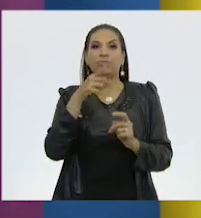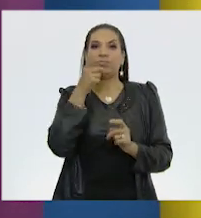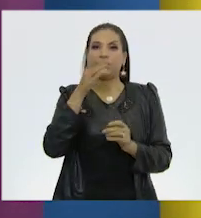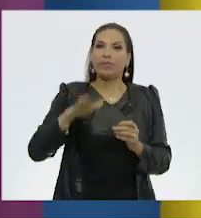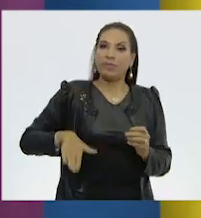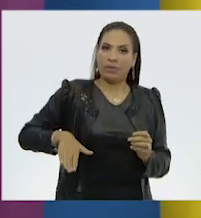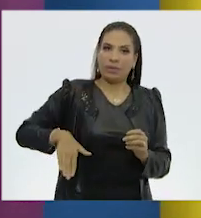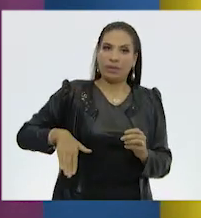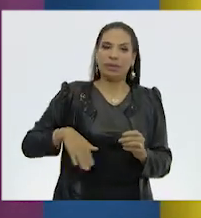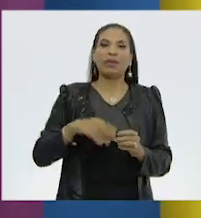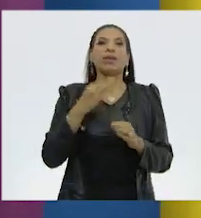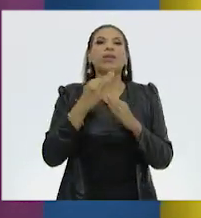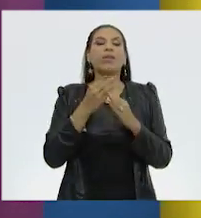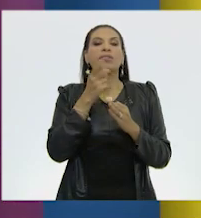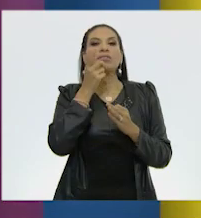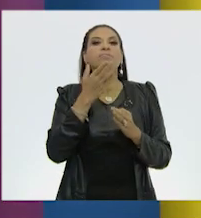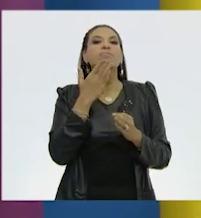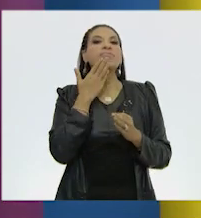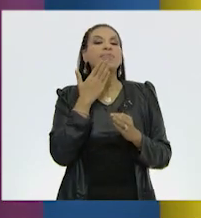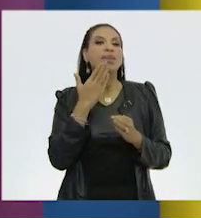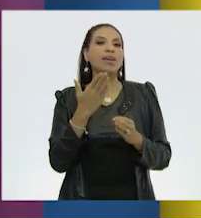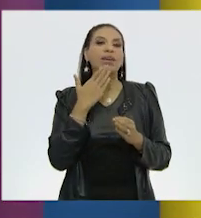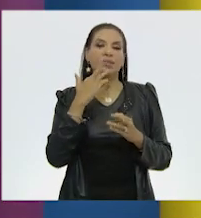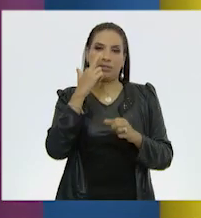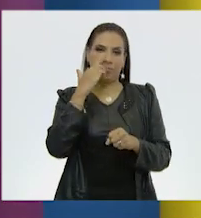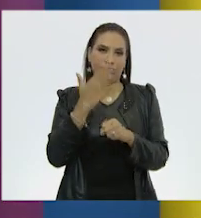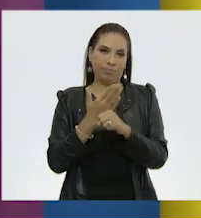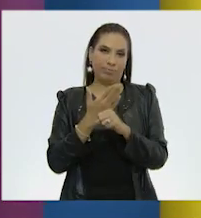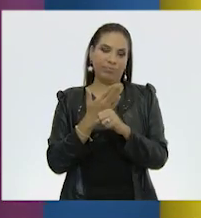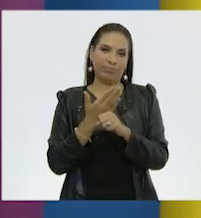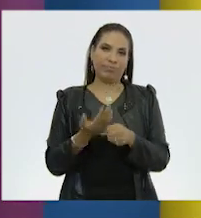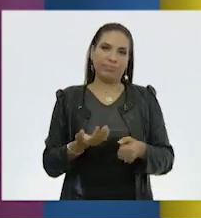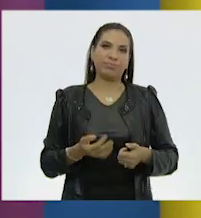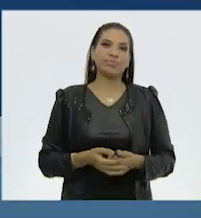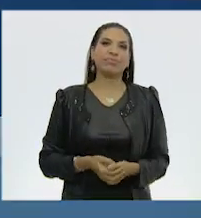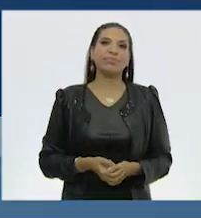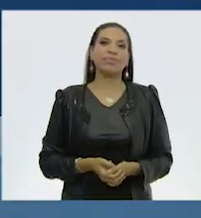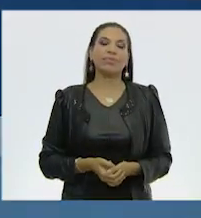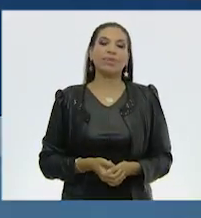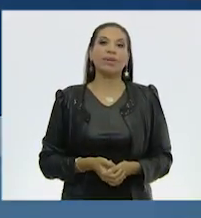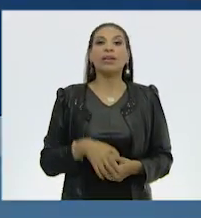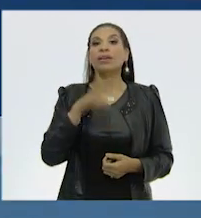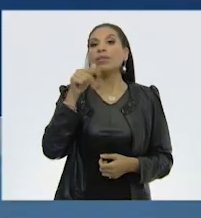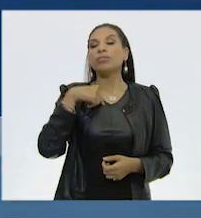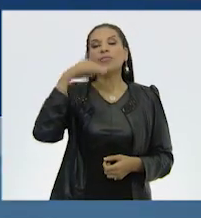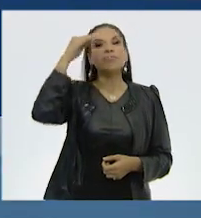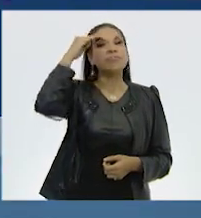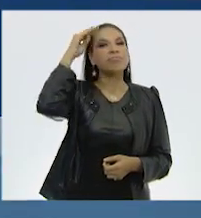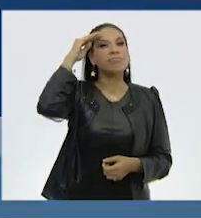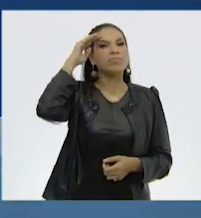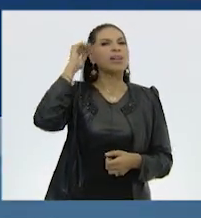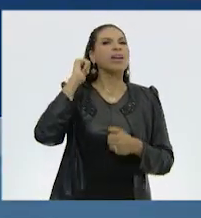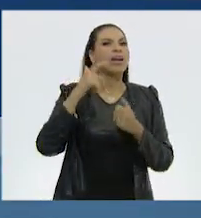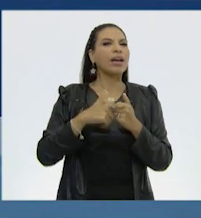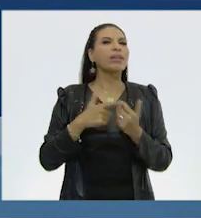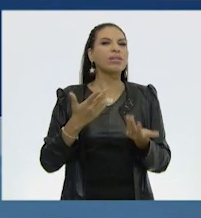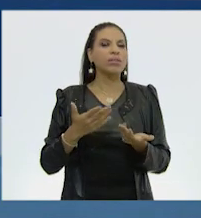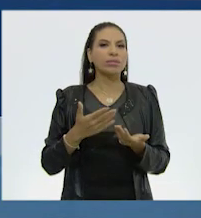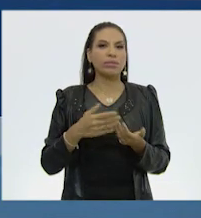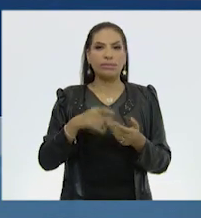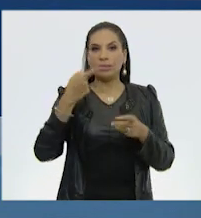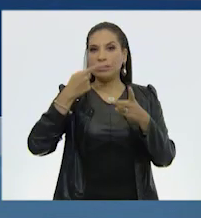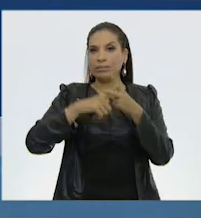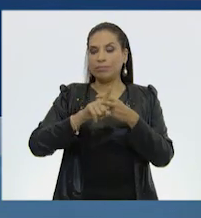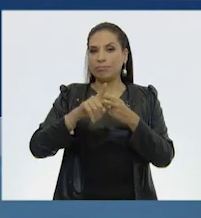dijo, profesor, de manera muy responsable. Estoy pensando en algo. Al